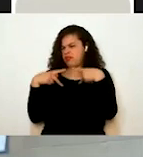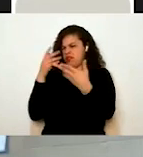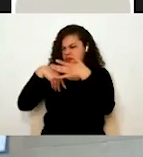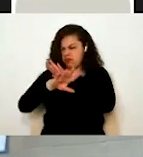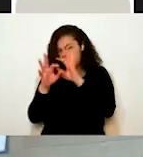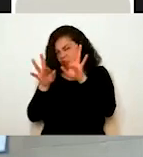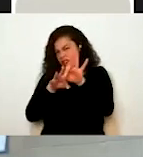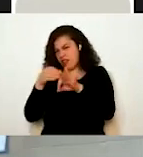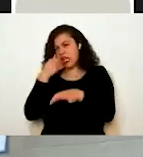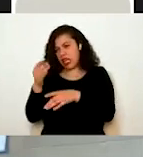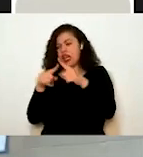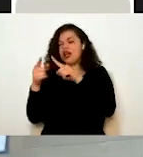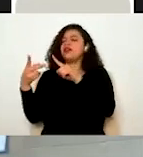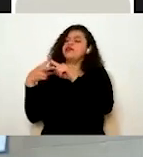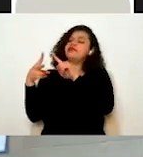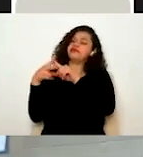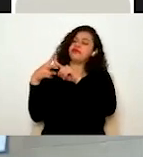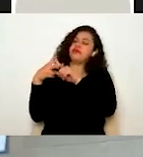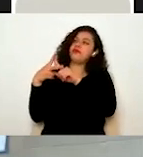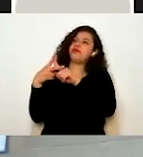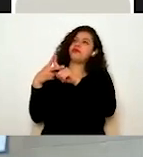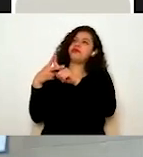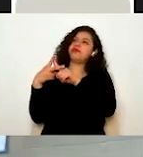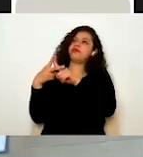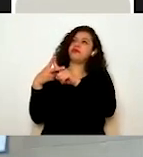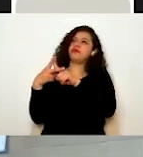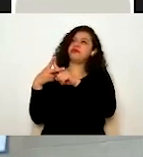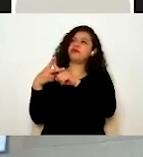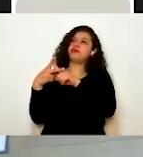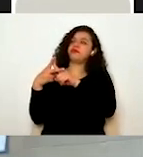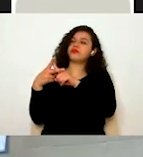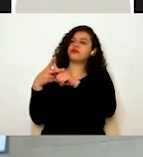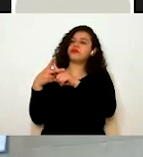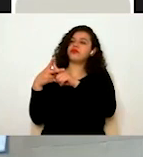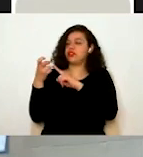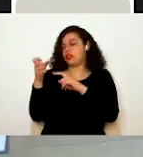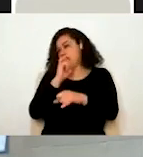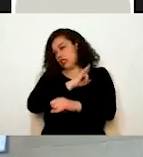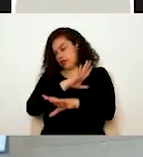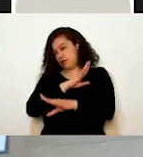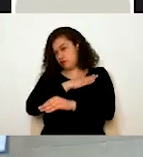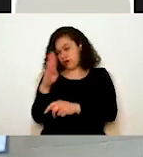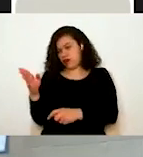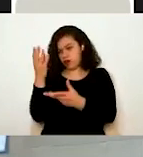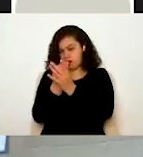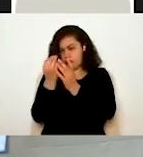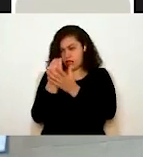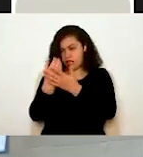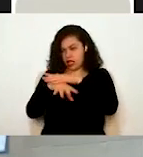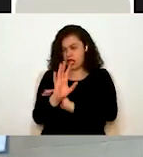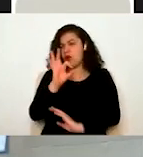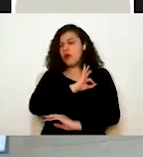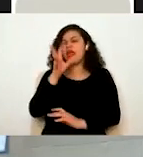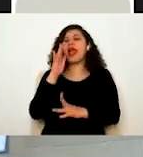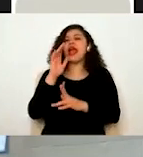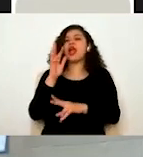Y lo, lo, lo que, lo que es este, muy bueno aquí es que estas claves adicionales pueden tener acceso nada más a los trámites que